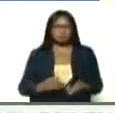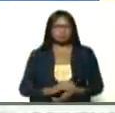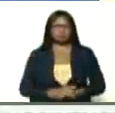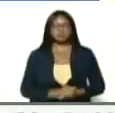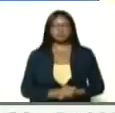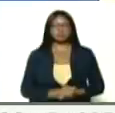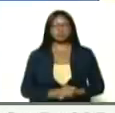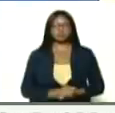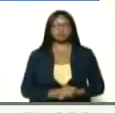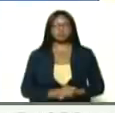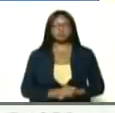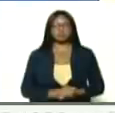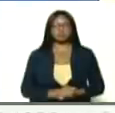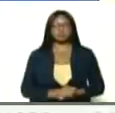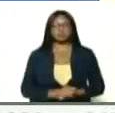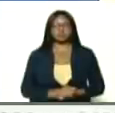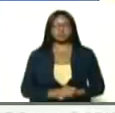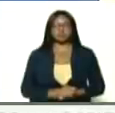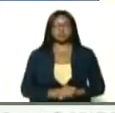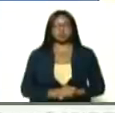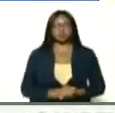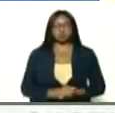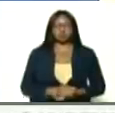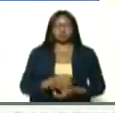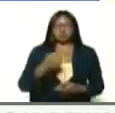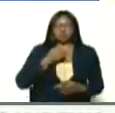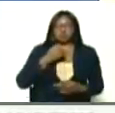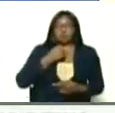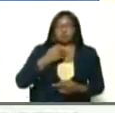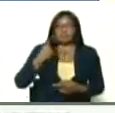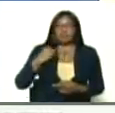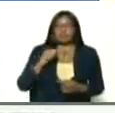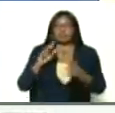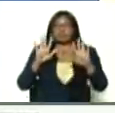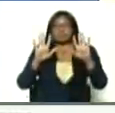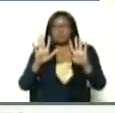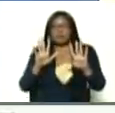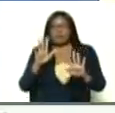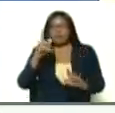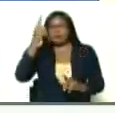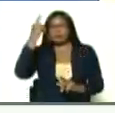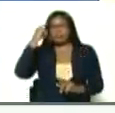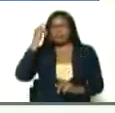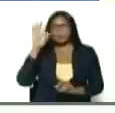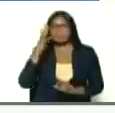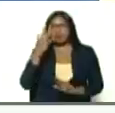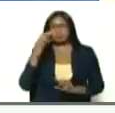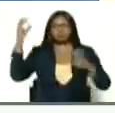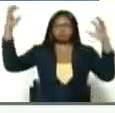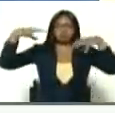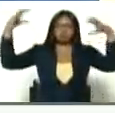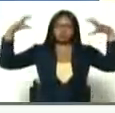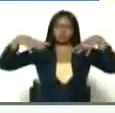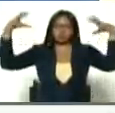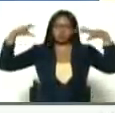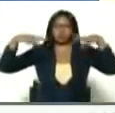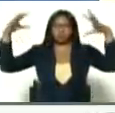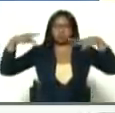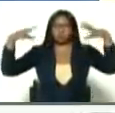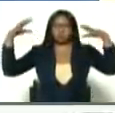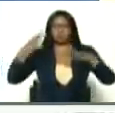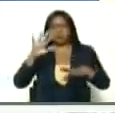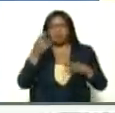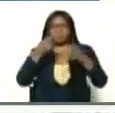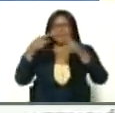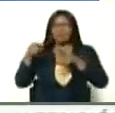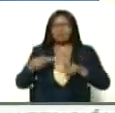recuerdo que ha tenido casi 10 días de lluvias en distintos lugares